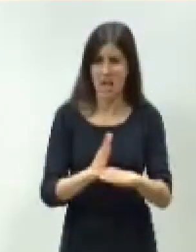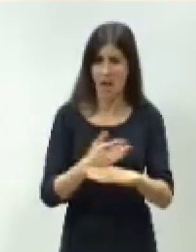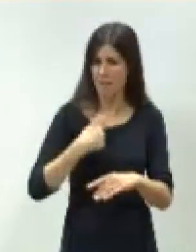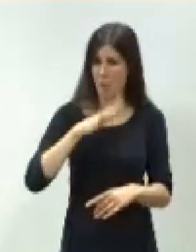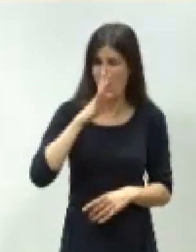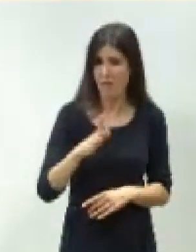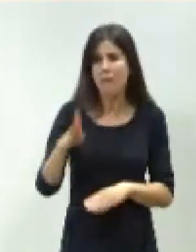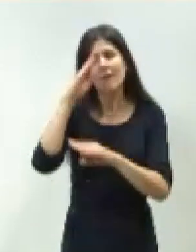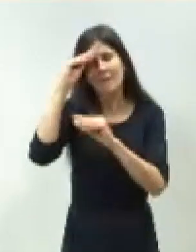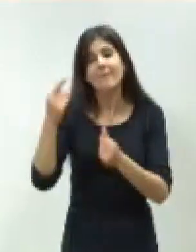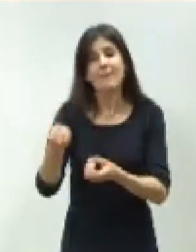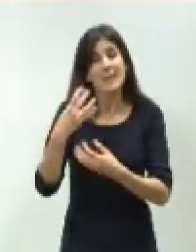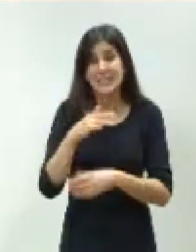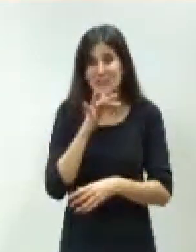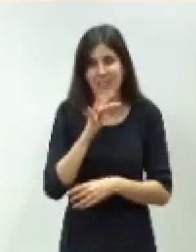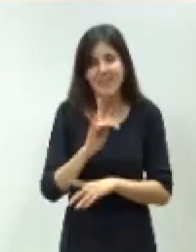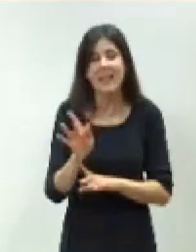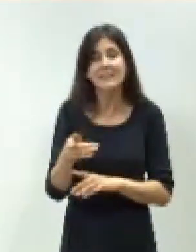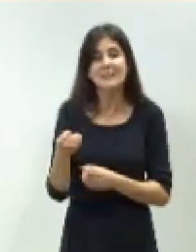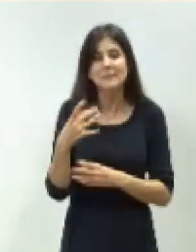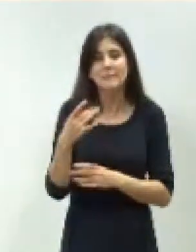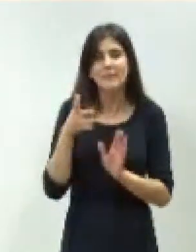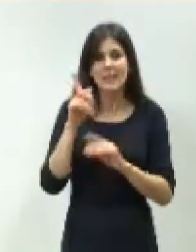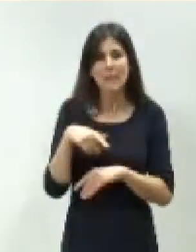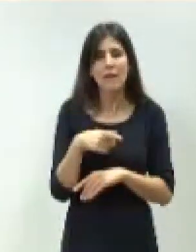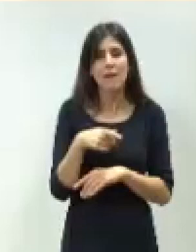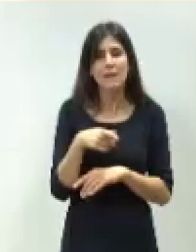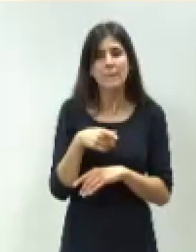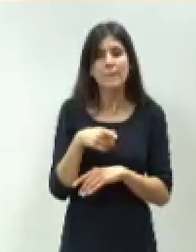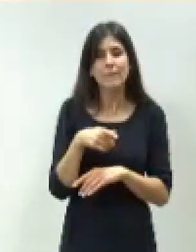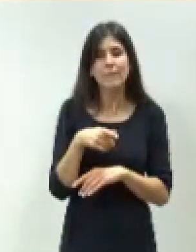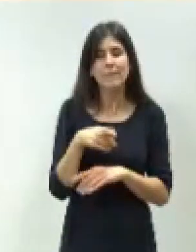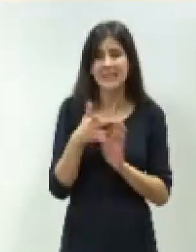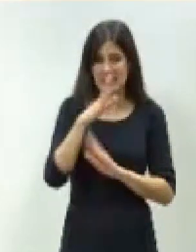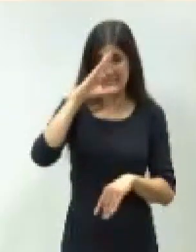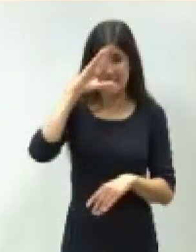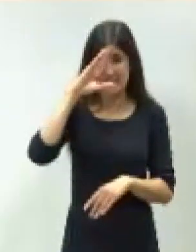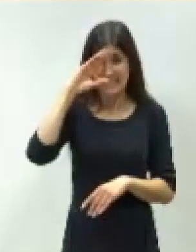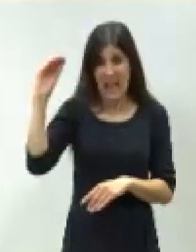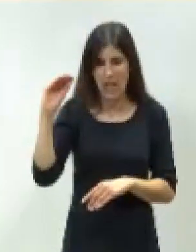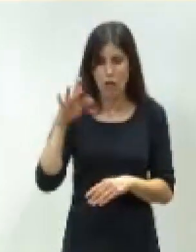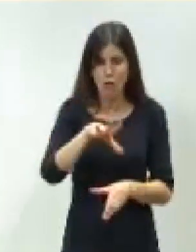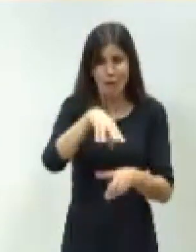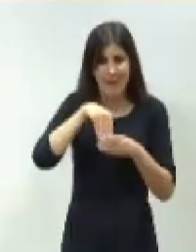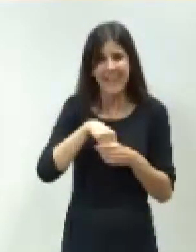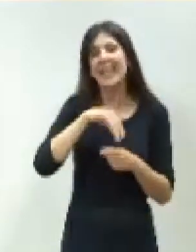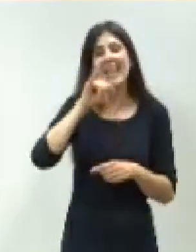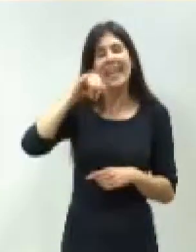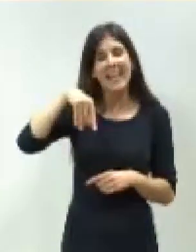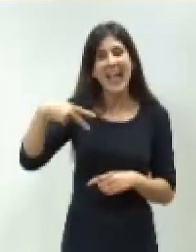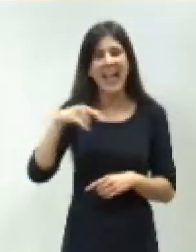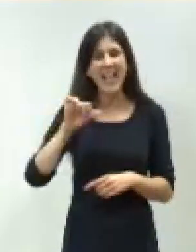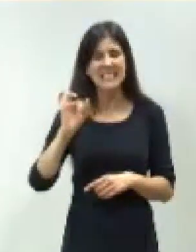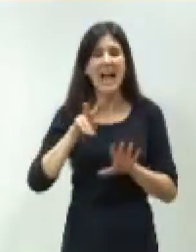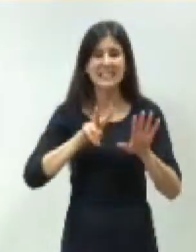Y se le ha olvidado decir que en la fidelización y en la retención del talento, en Ingesa, tenemos un 77